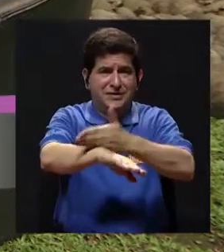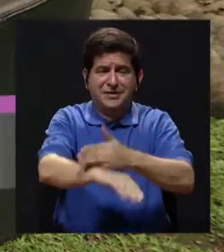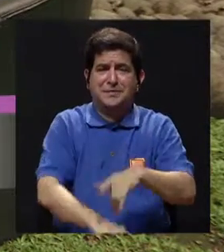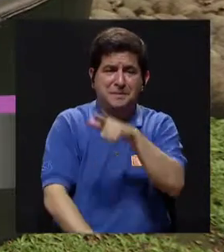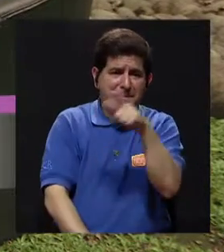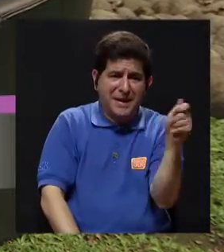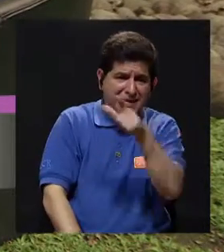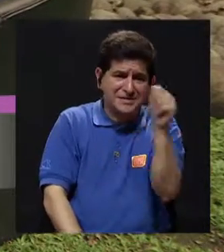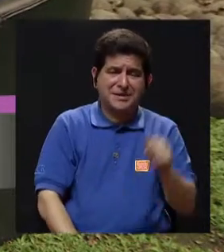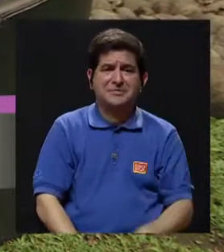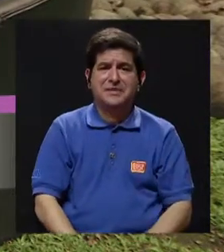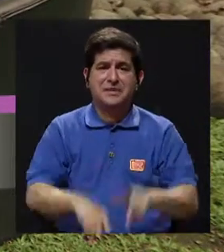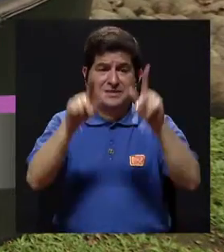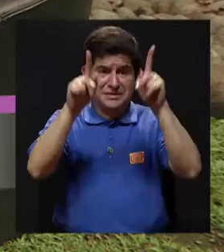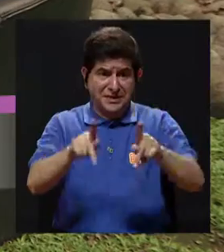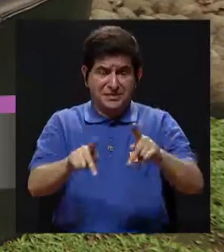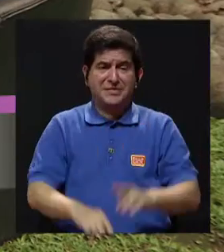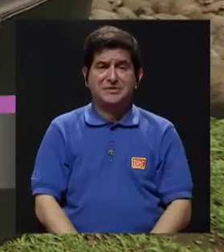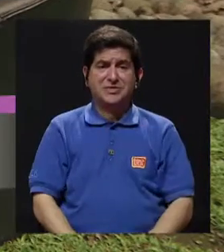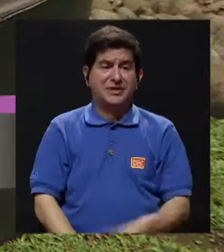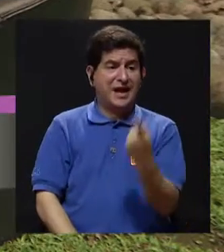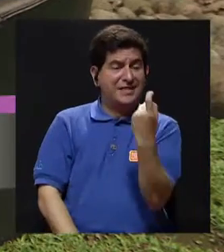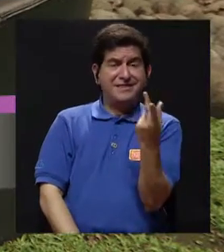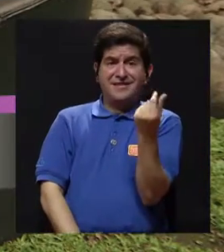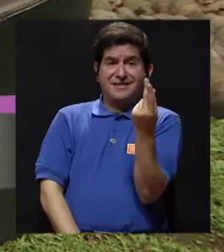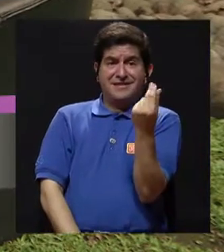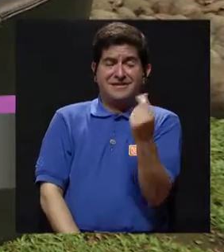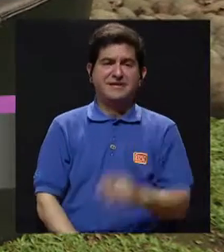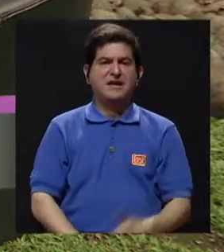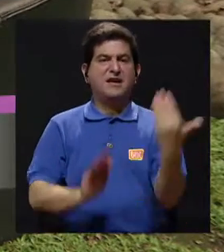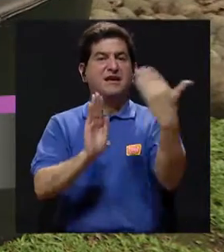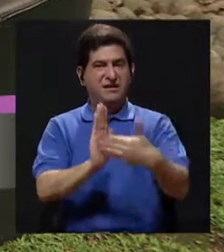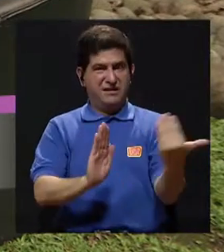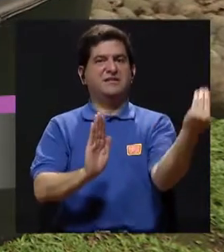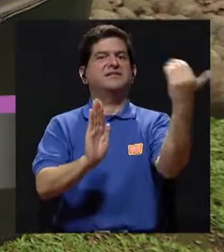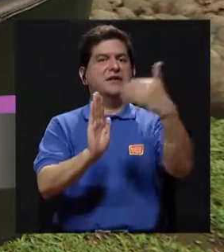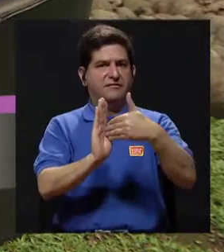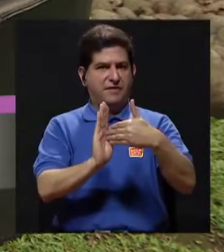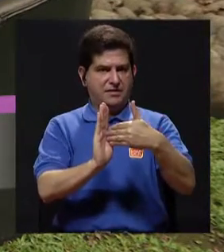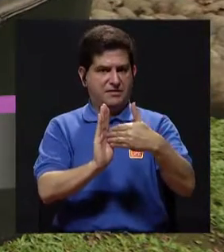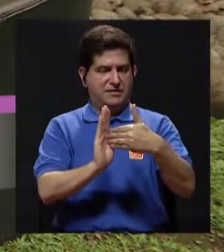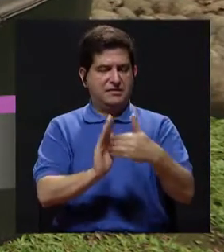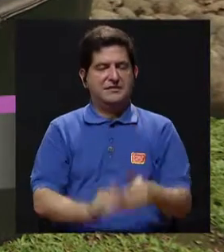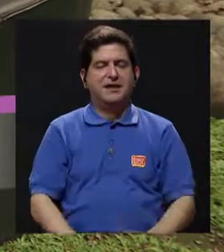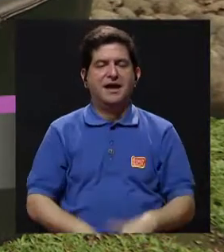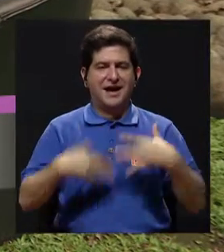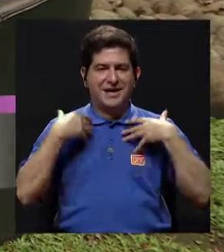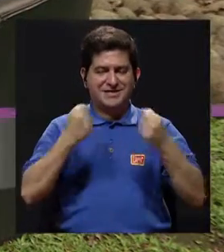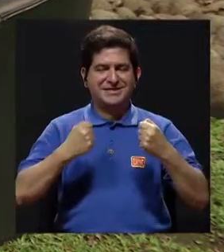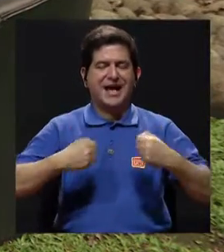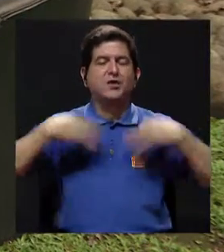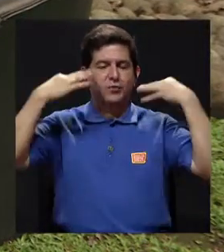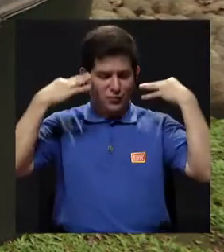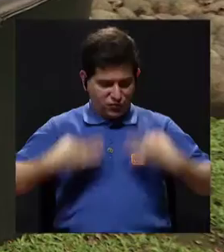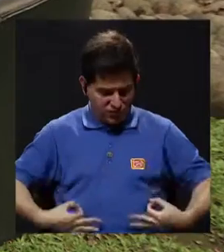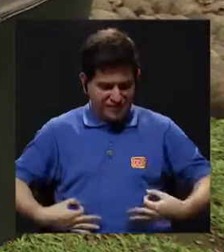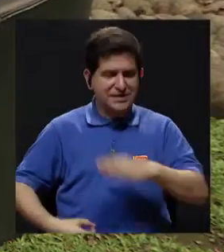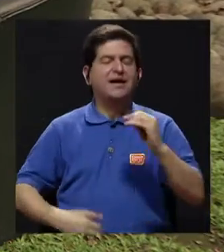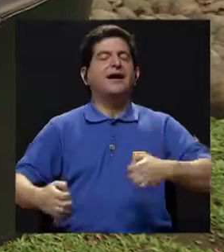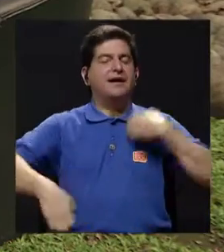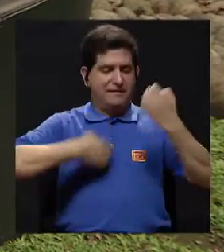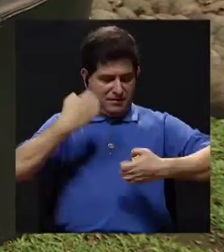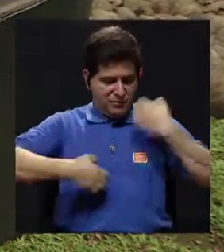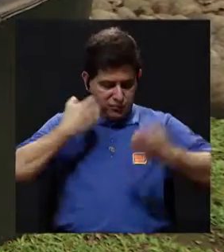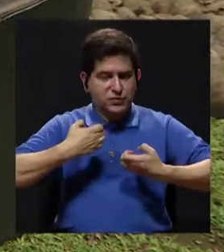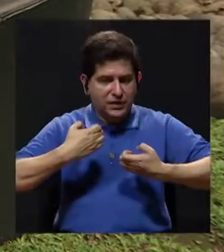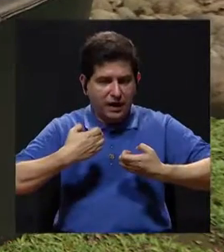mes y se quedan cortos y es ahí donde empezamos a afectar no sólo la salud física sino también la salud